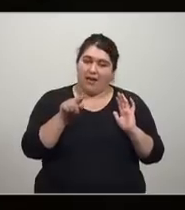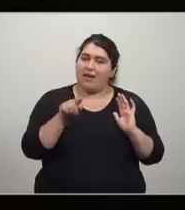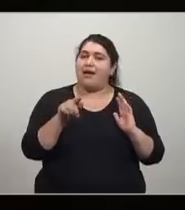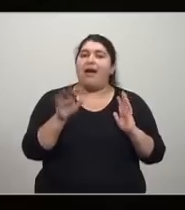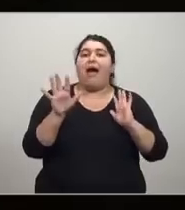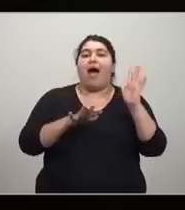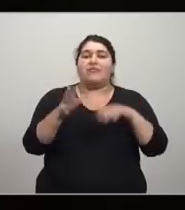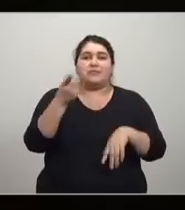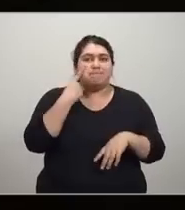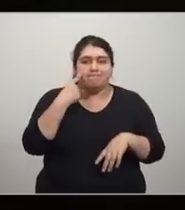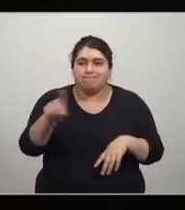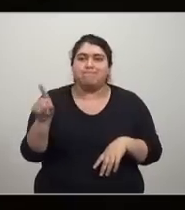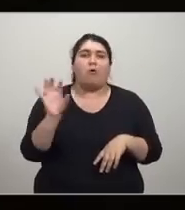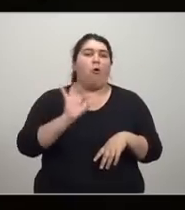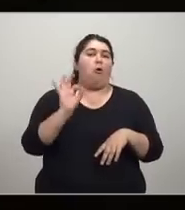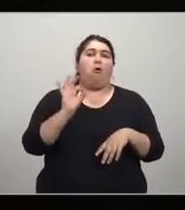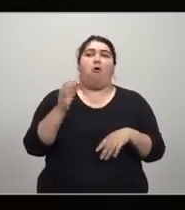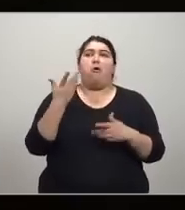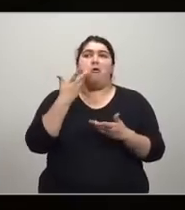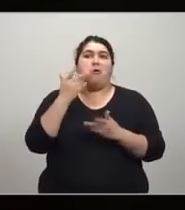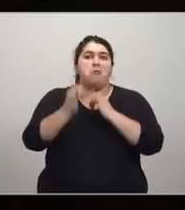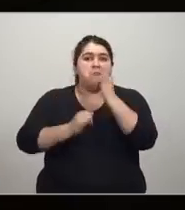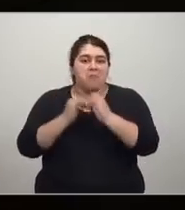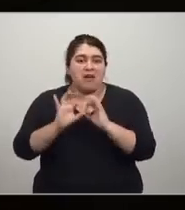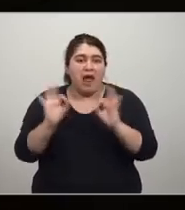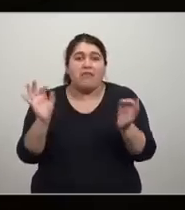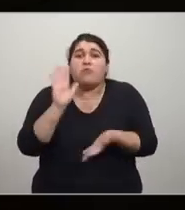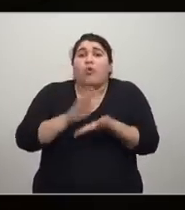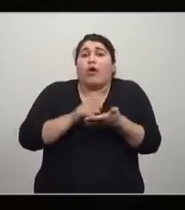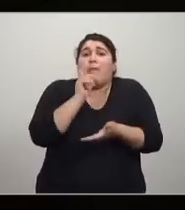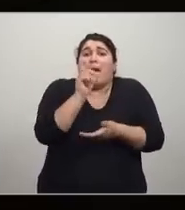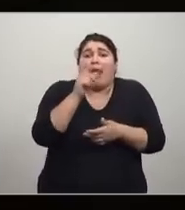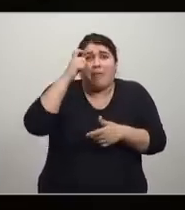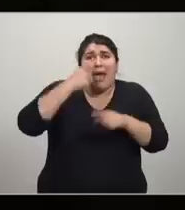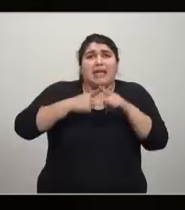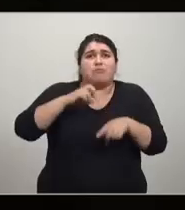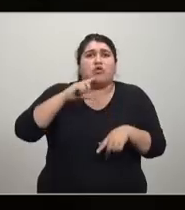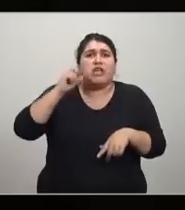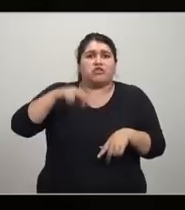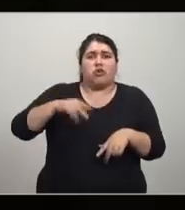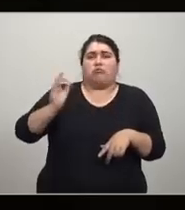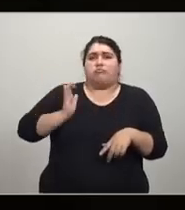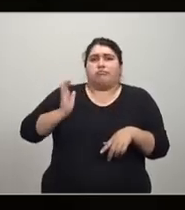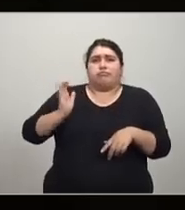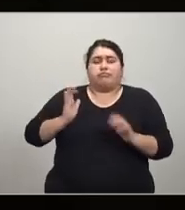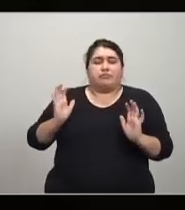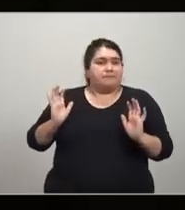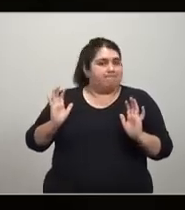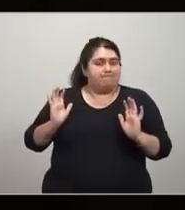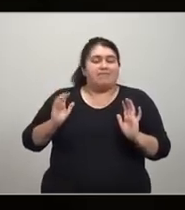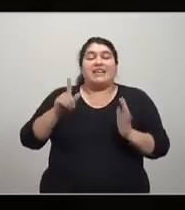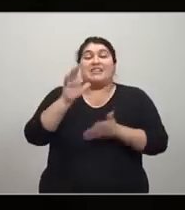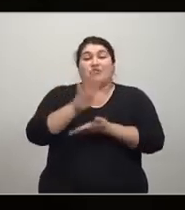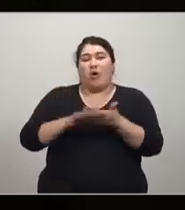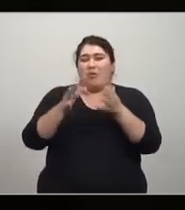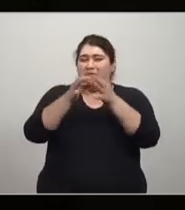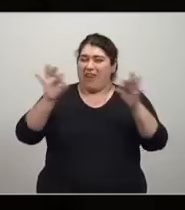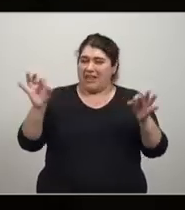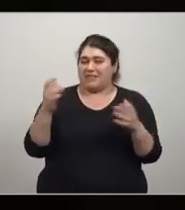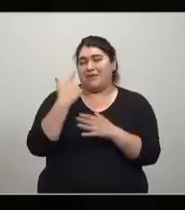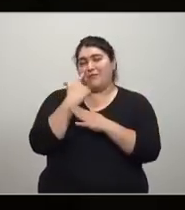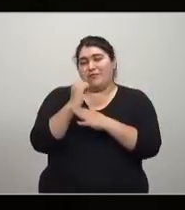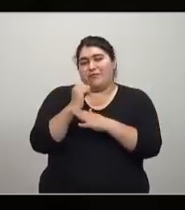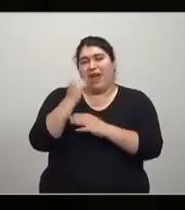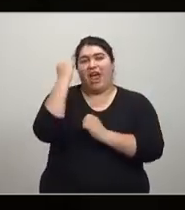sin ser conocidas, ser relevantes, porque nunca se habla de explotación, por ejemplo. Y aquí la frase de un gran